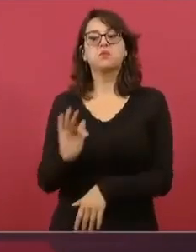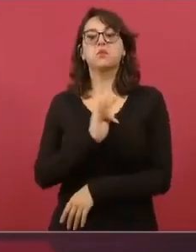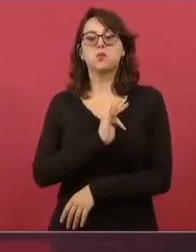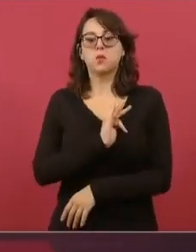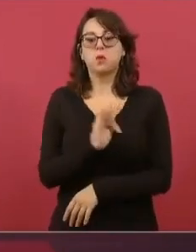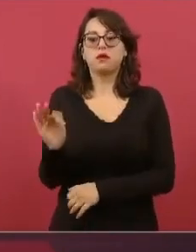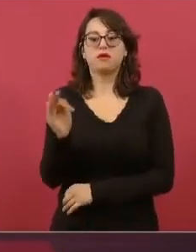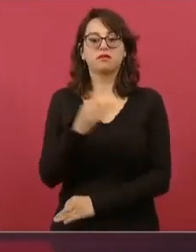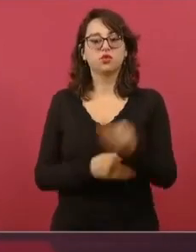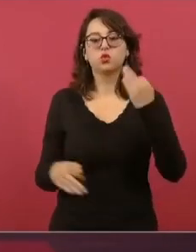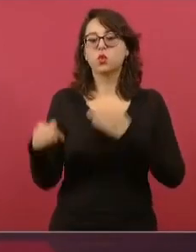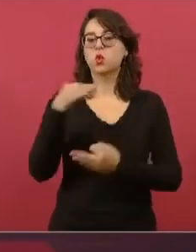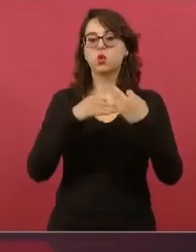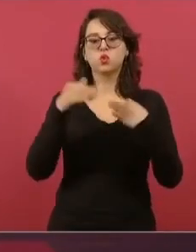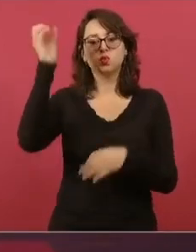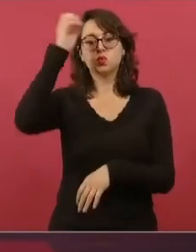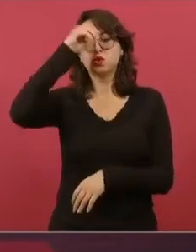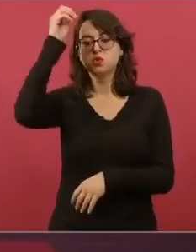todos opinando,